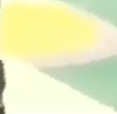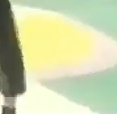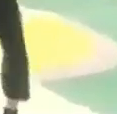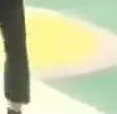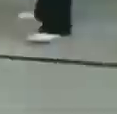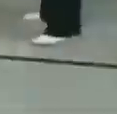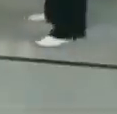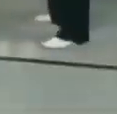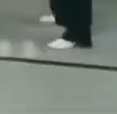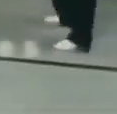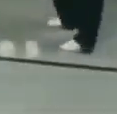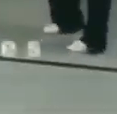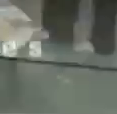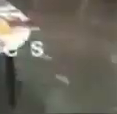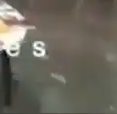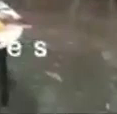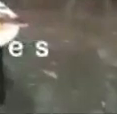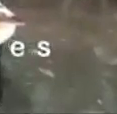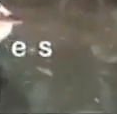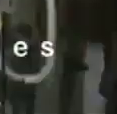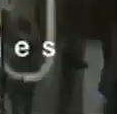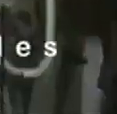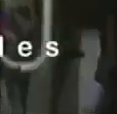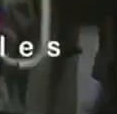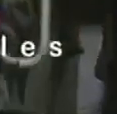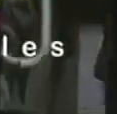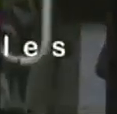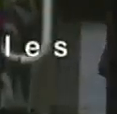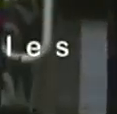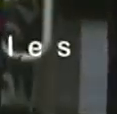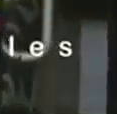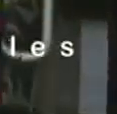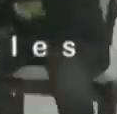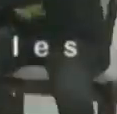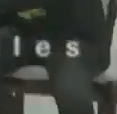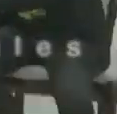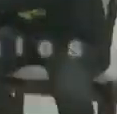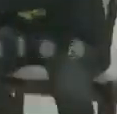50 eventos especiales y de formación,